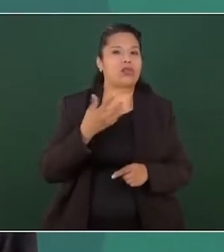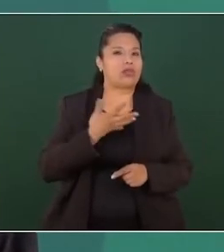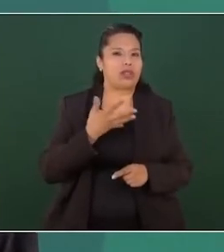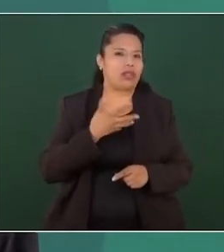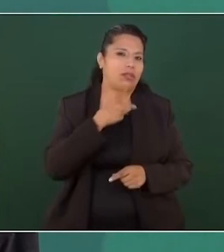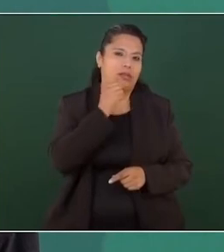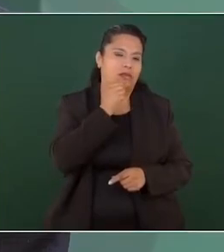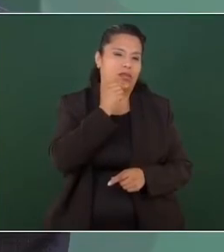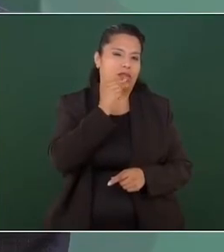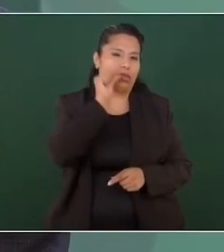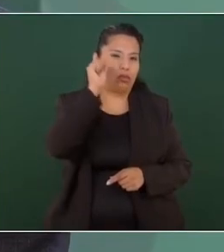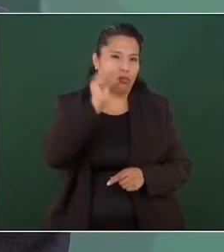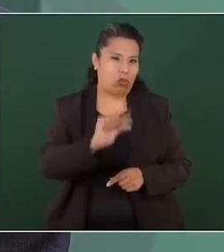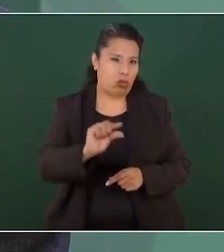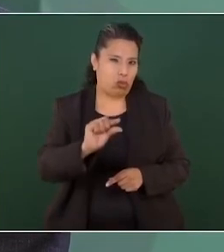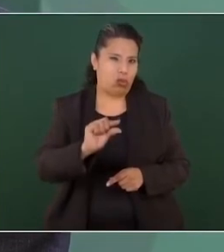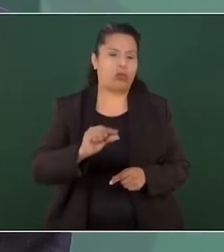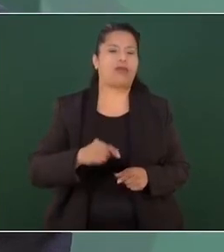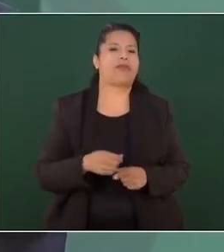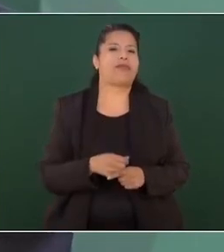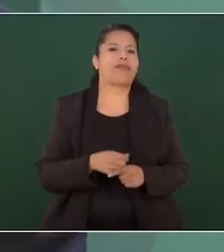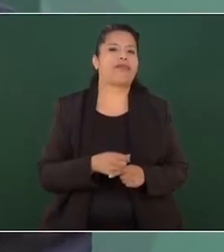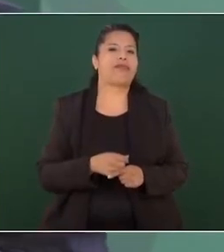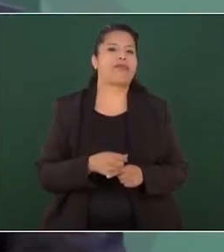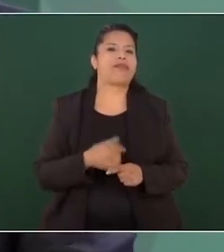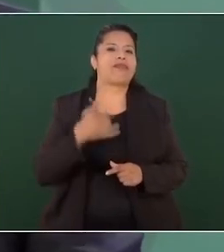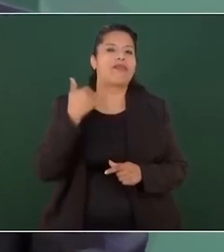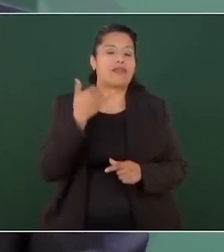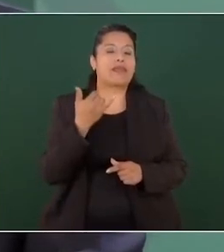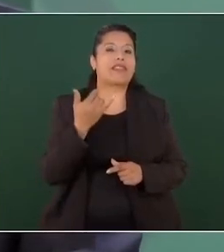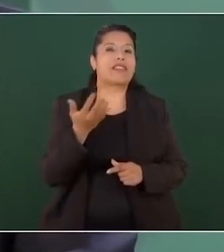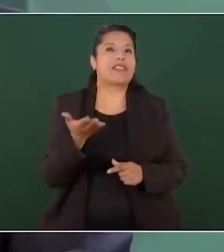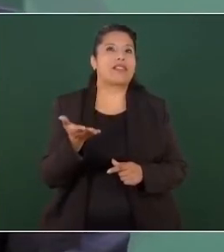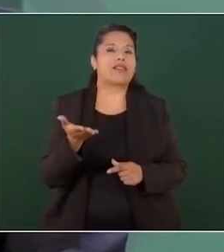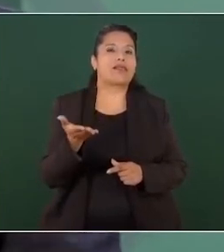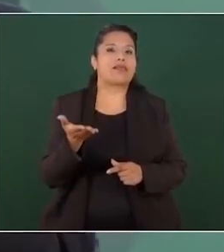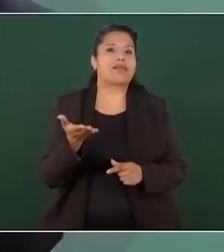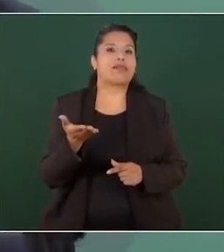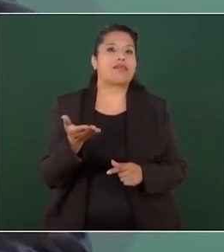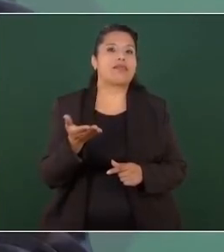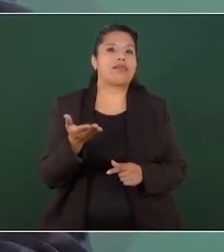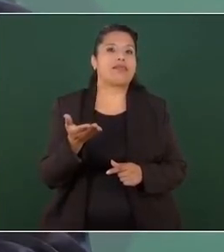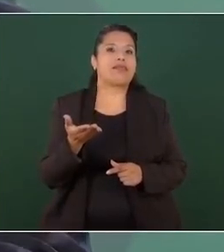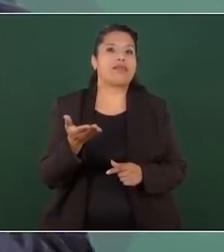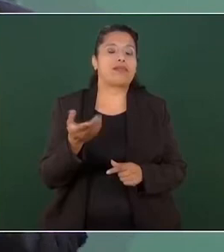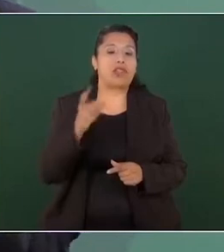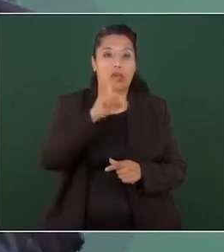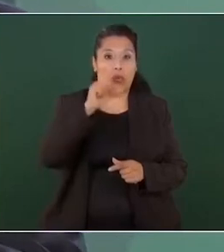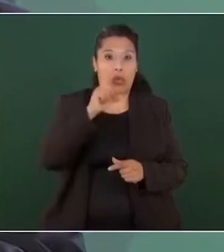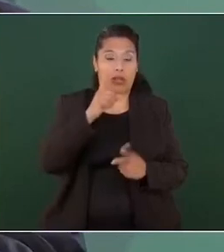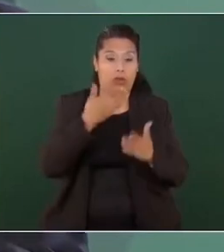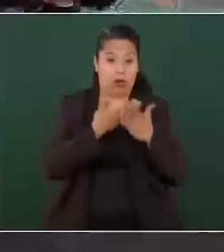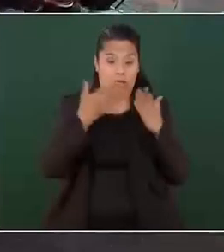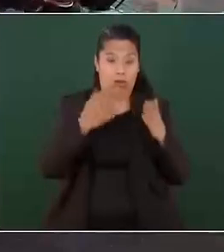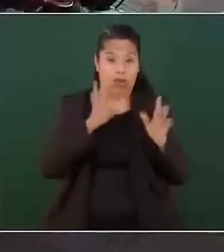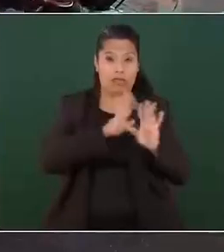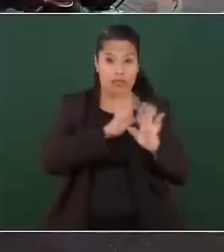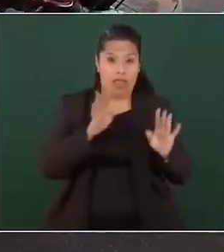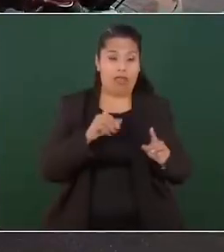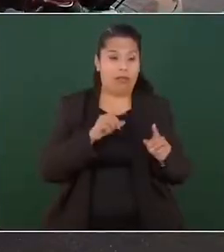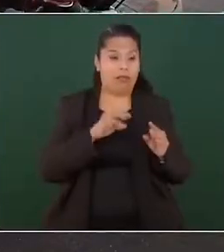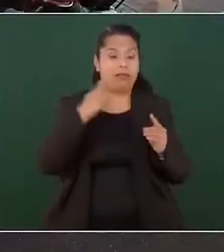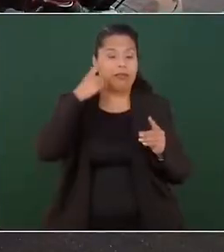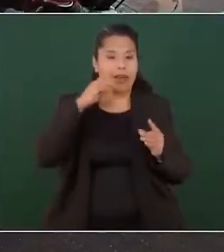que los elementos que tiene el Ejército, que tiene la Guardia Nacional